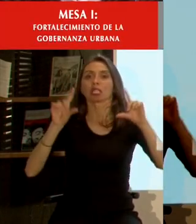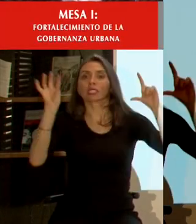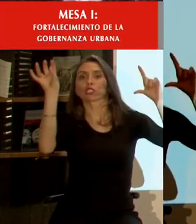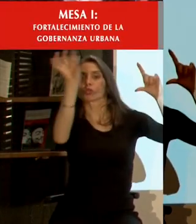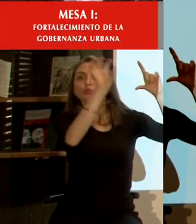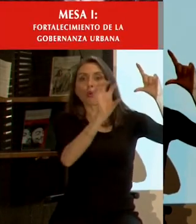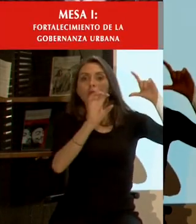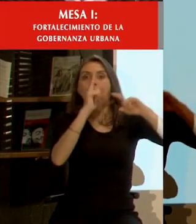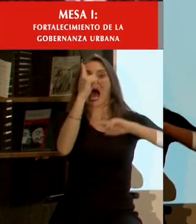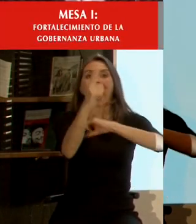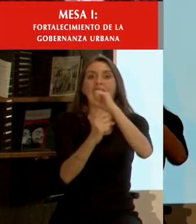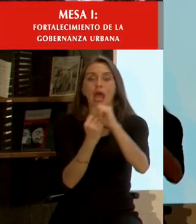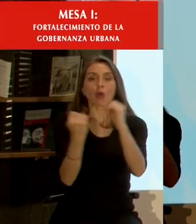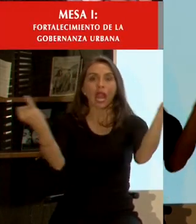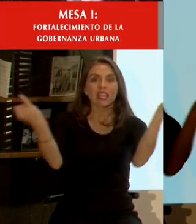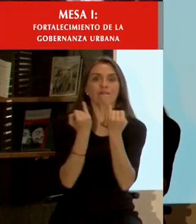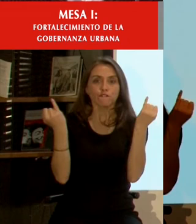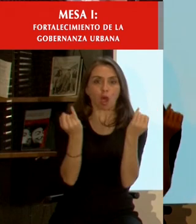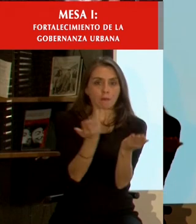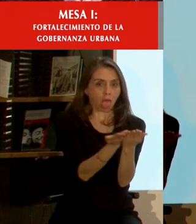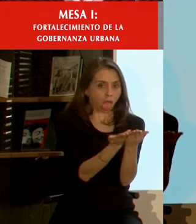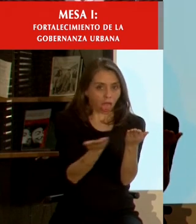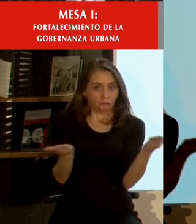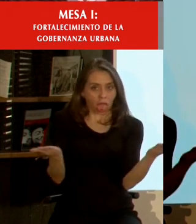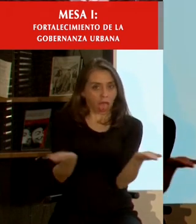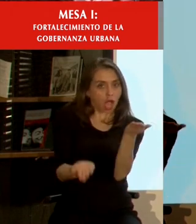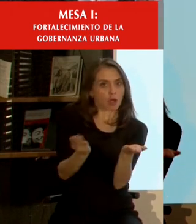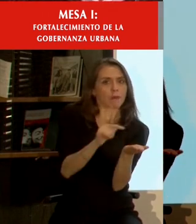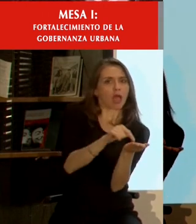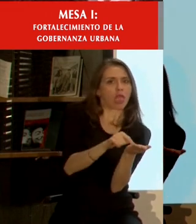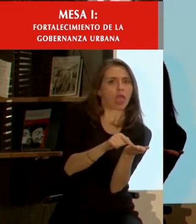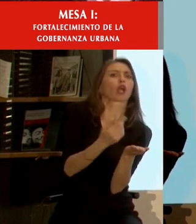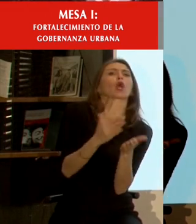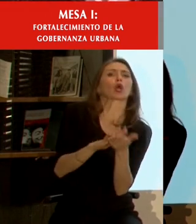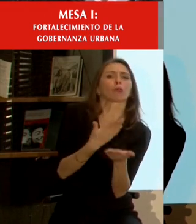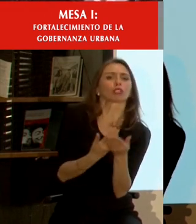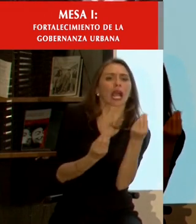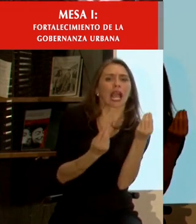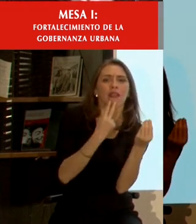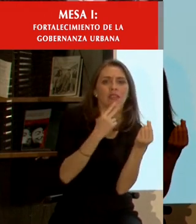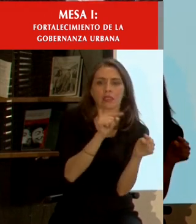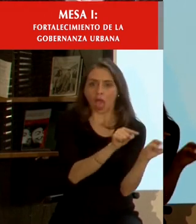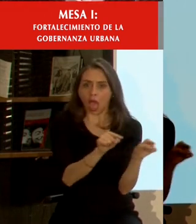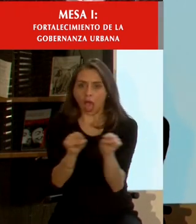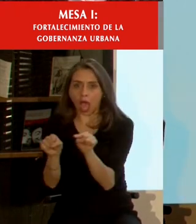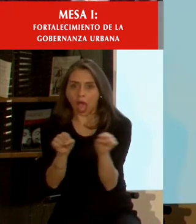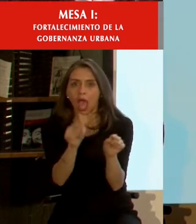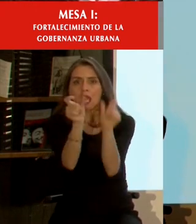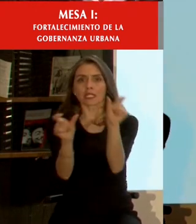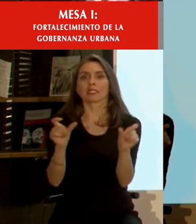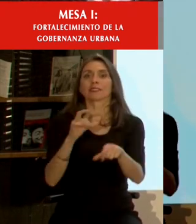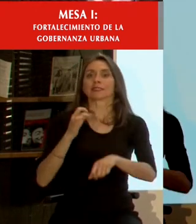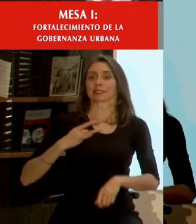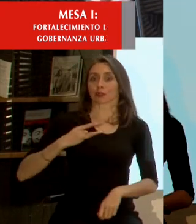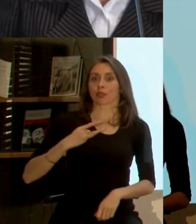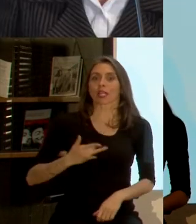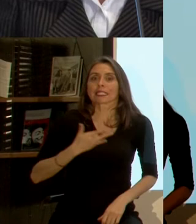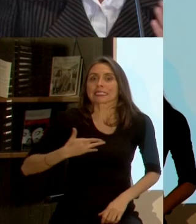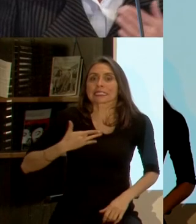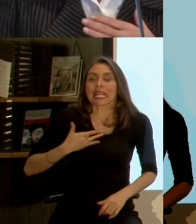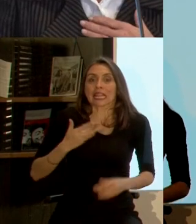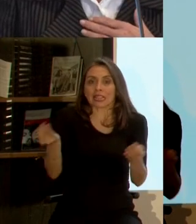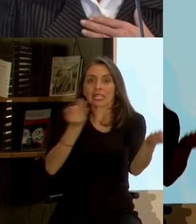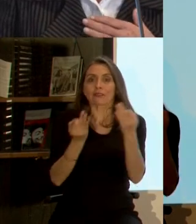anuales comparables en cuanto a su calidad de vida y la percepción ciudadana y alcaldes como el anterior que